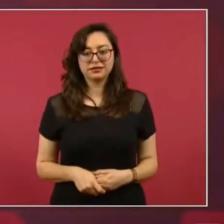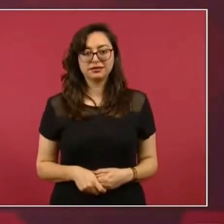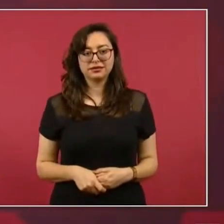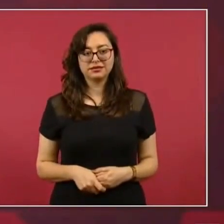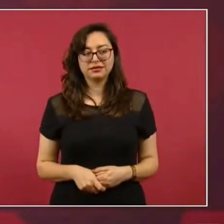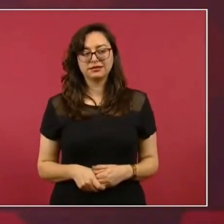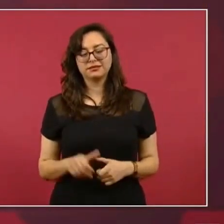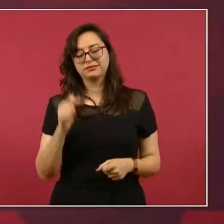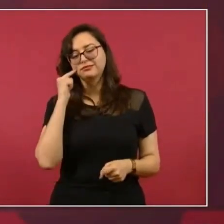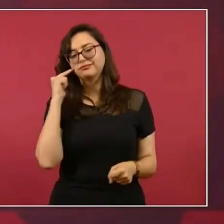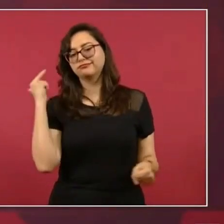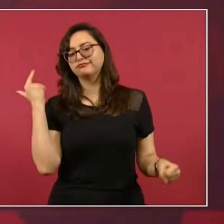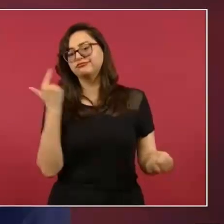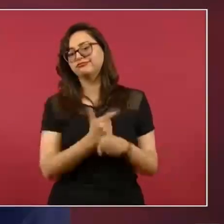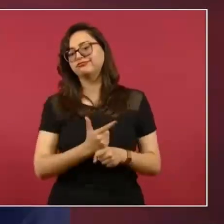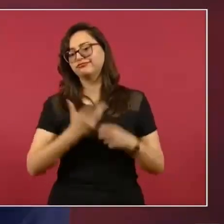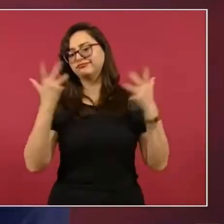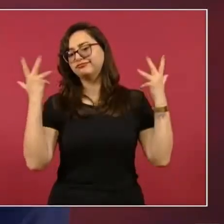monopolios.